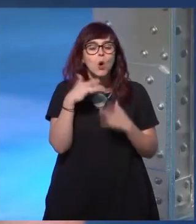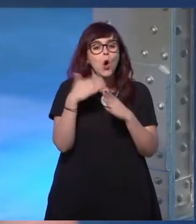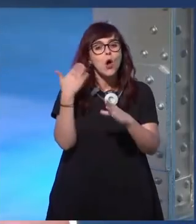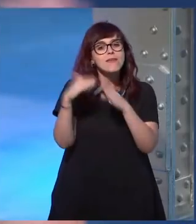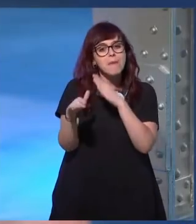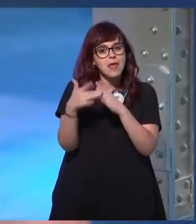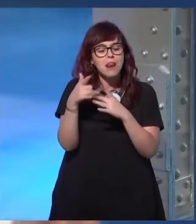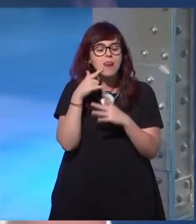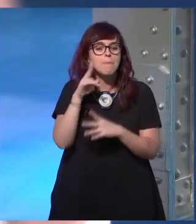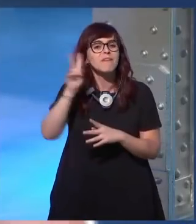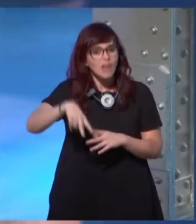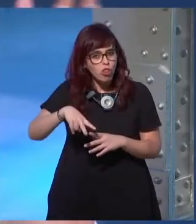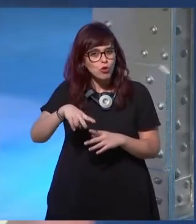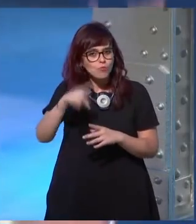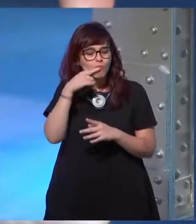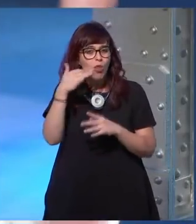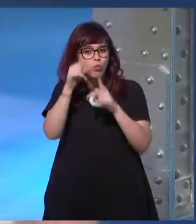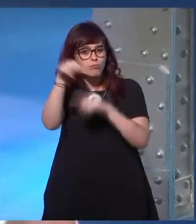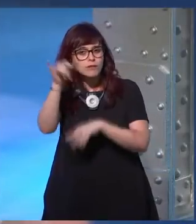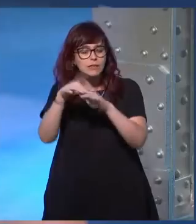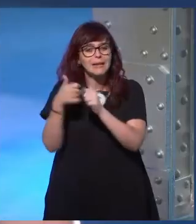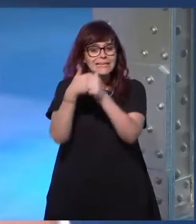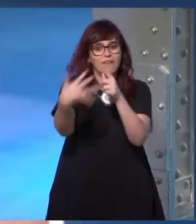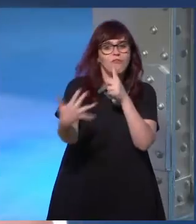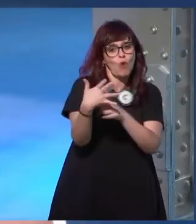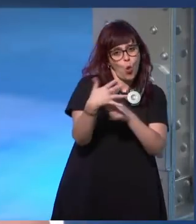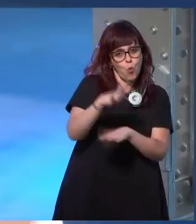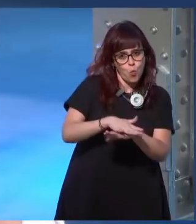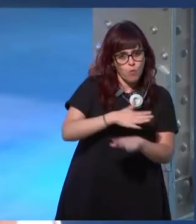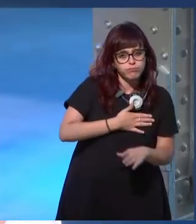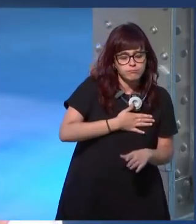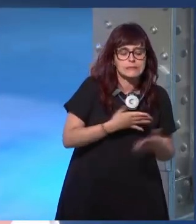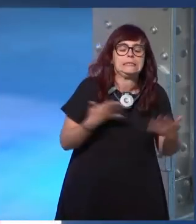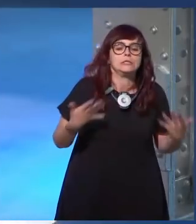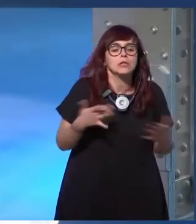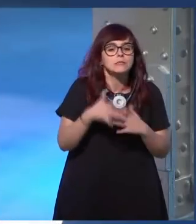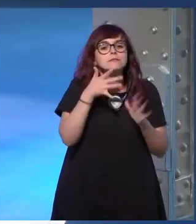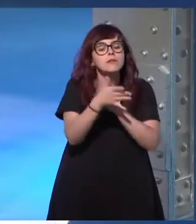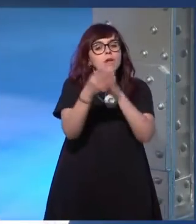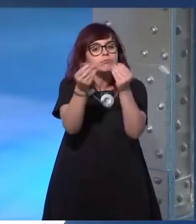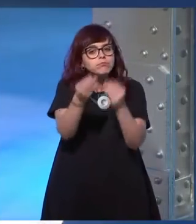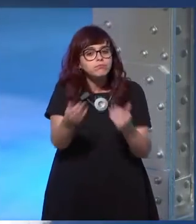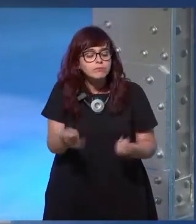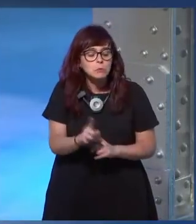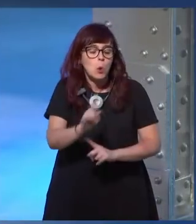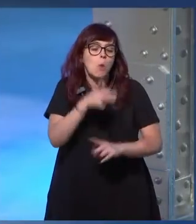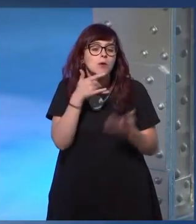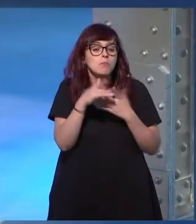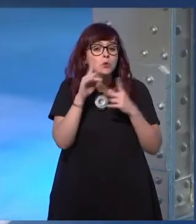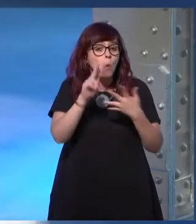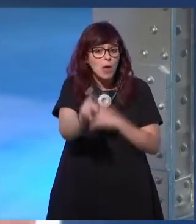verificada y que me siguen también así que bueno no desaparecen de la plataforma pero por lo menos yo no los veo